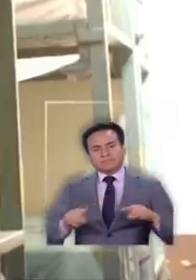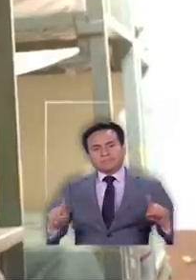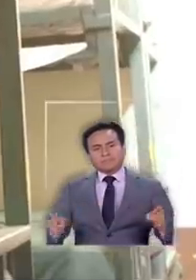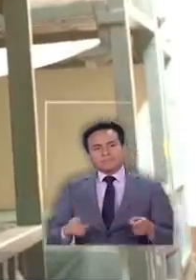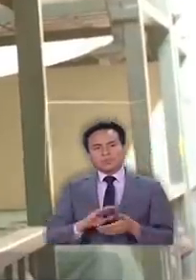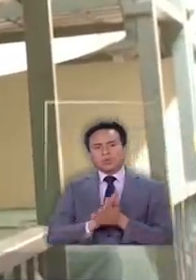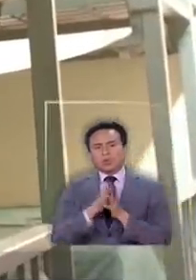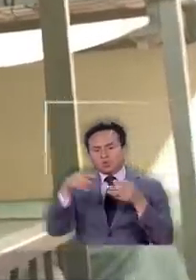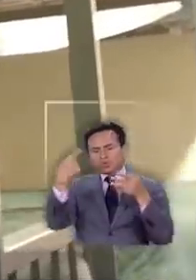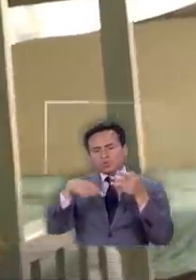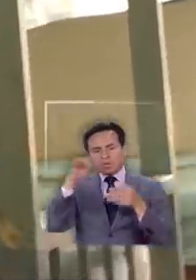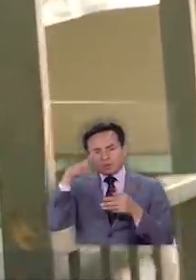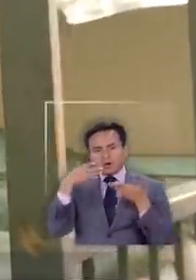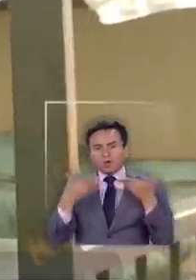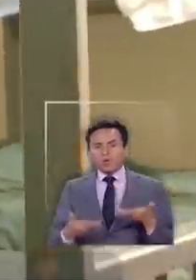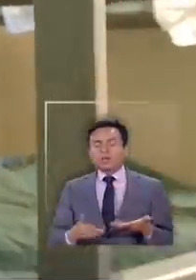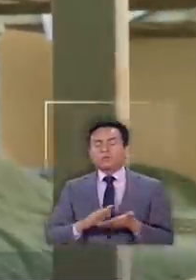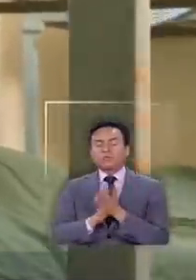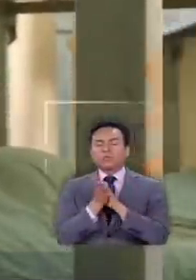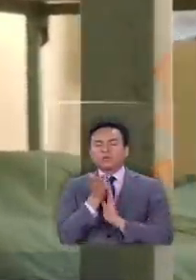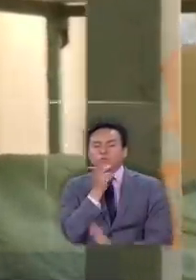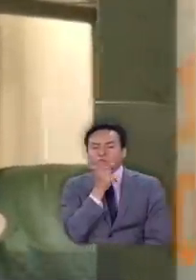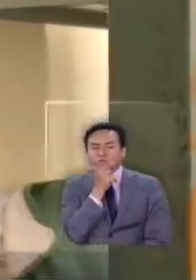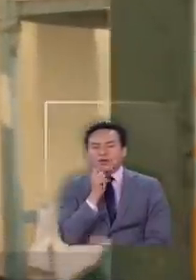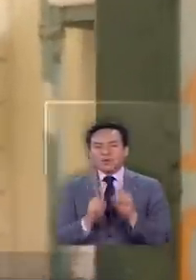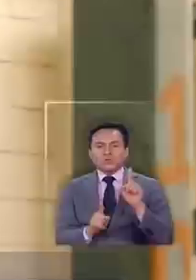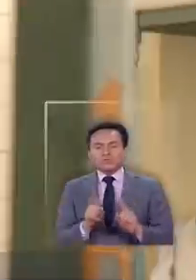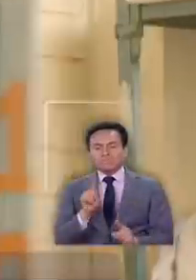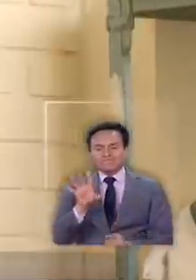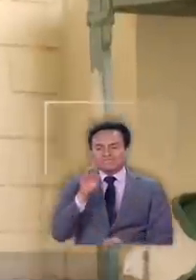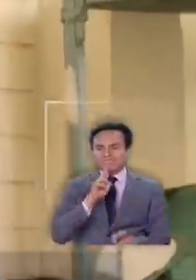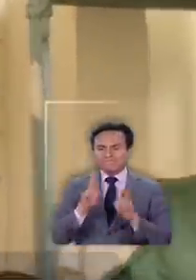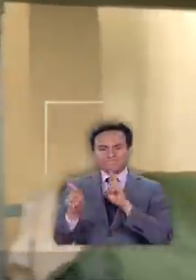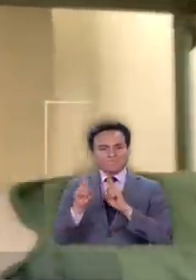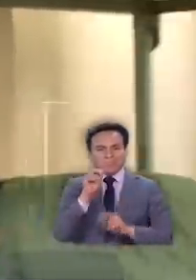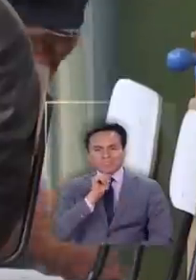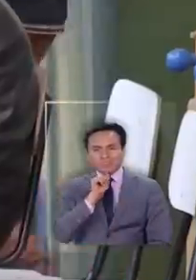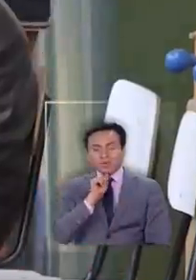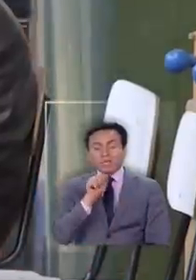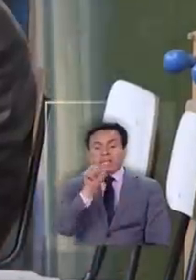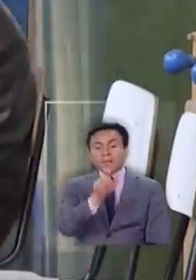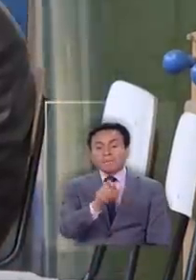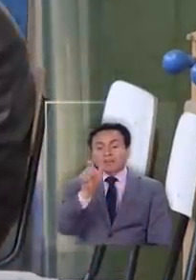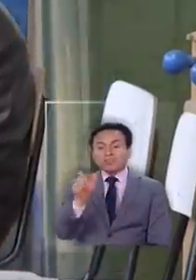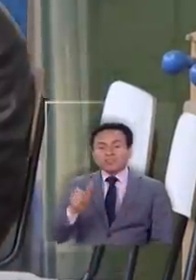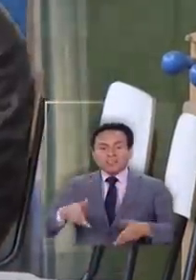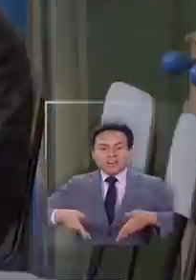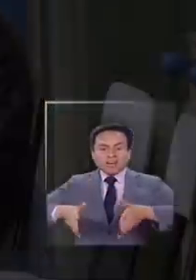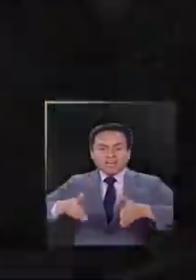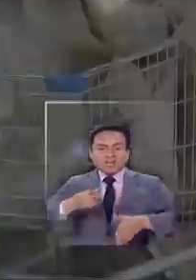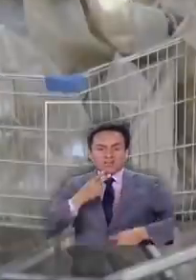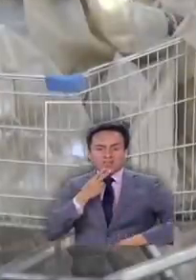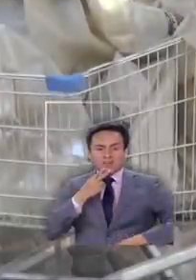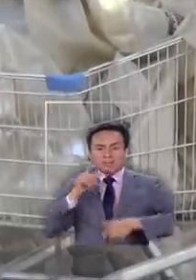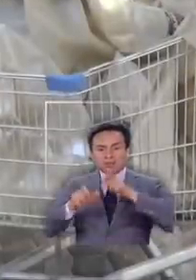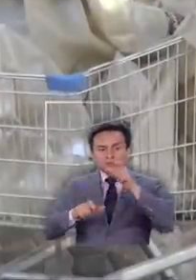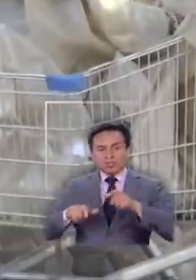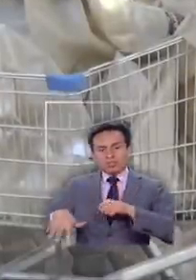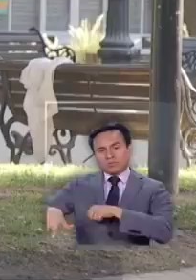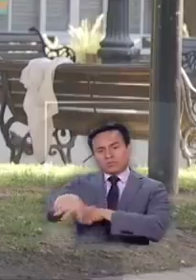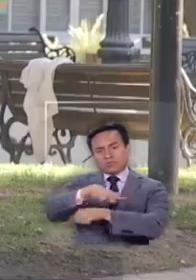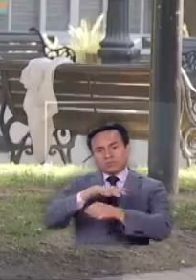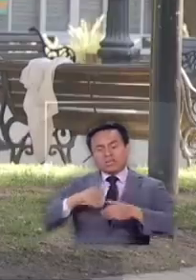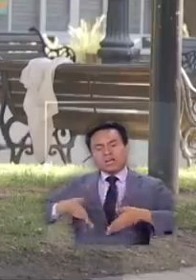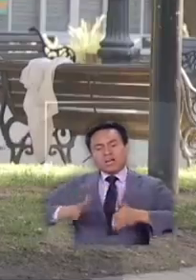Por todo lo que sabemos hasta ahora y por todas las dudas que todavía no encuentran respuestas es que son las personas de la calle la gente en situación